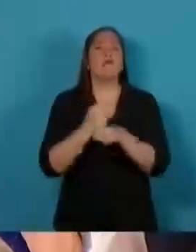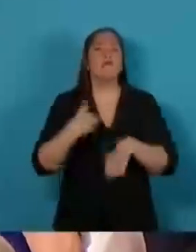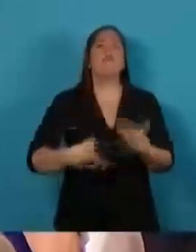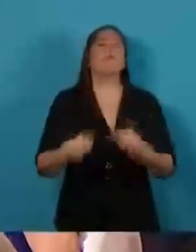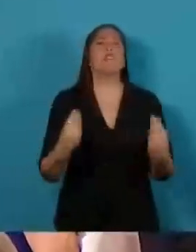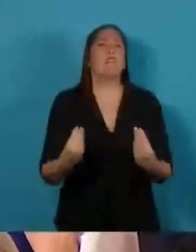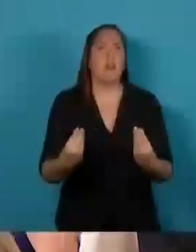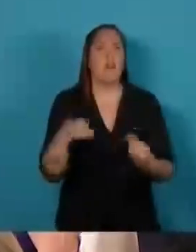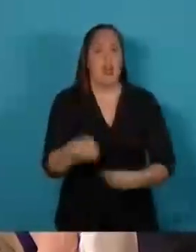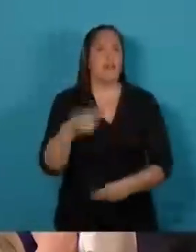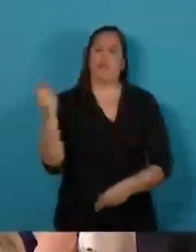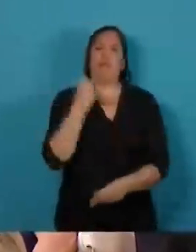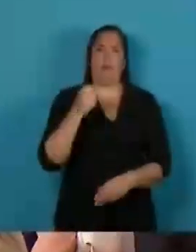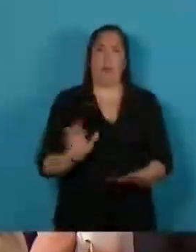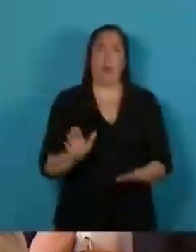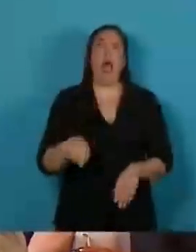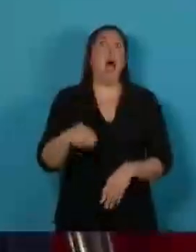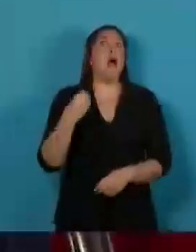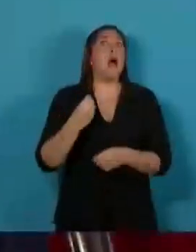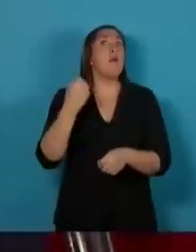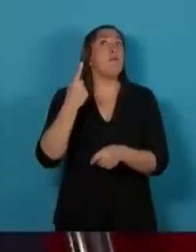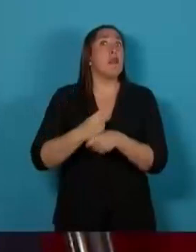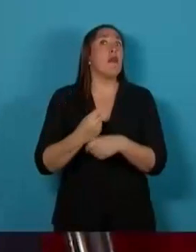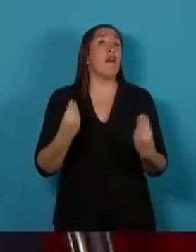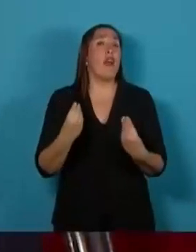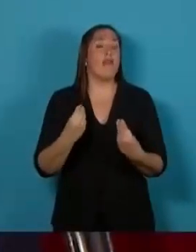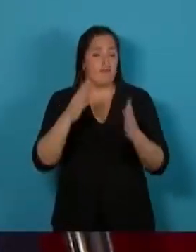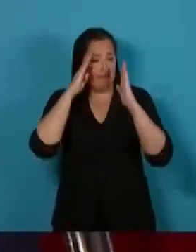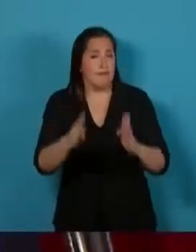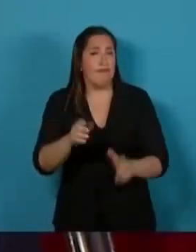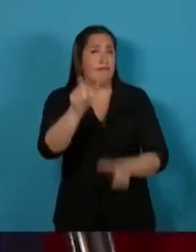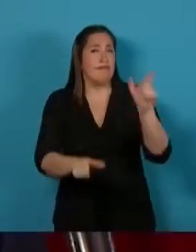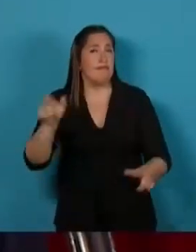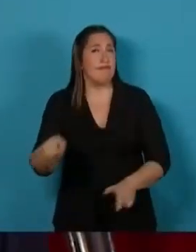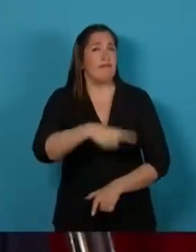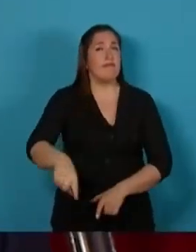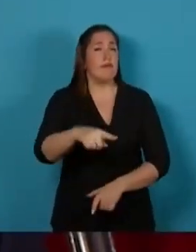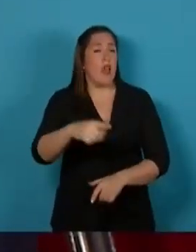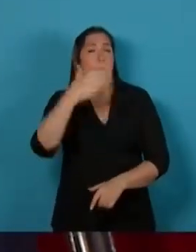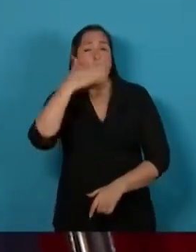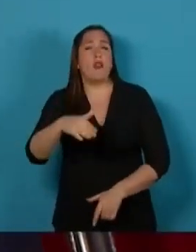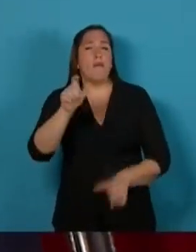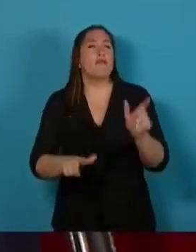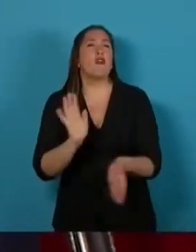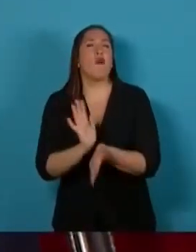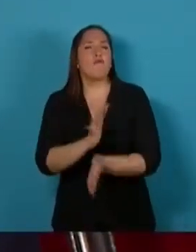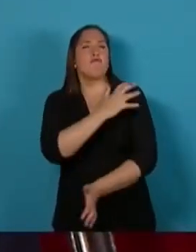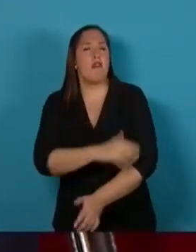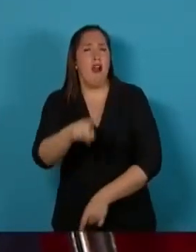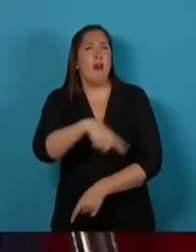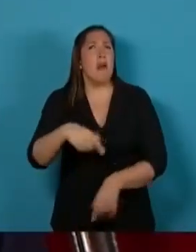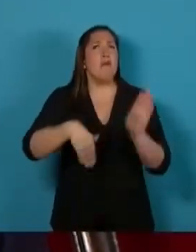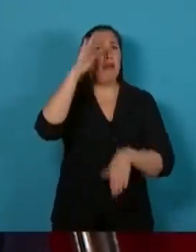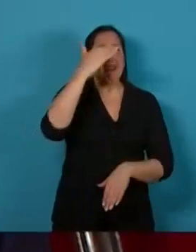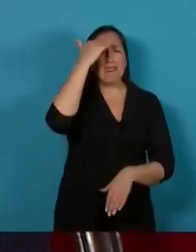Eso supone comenzar por los últimos para poder llegar a todos. Más de 15 millones de personas